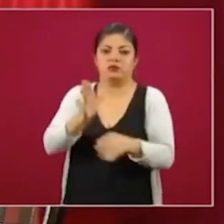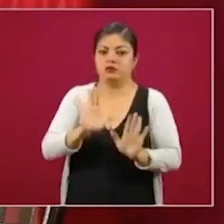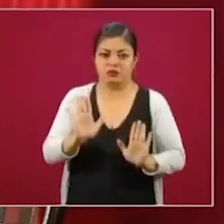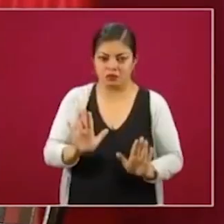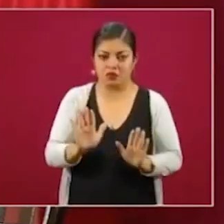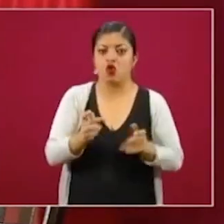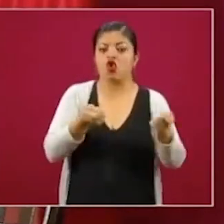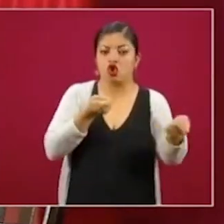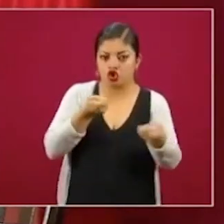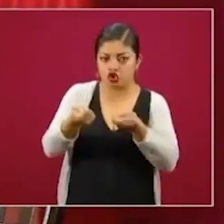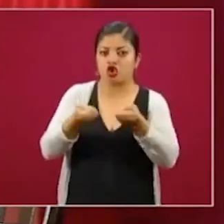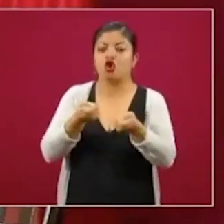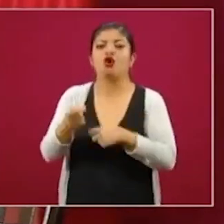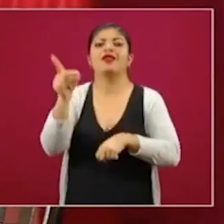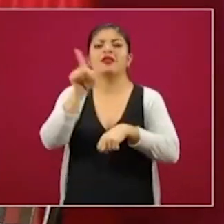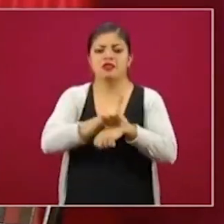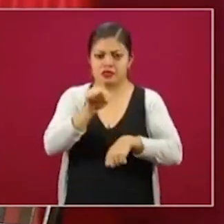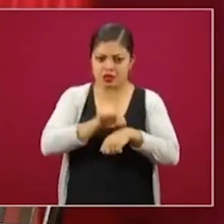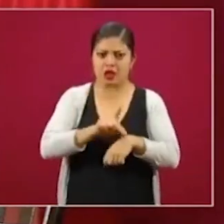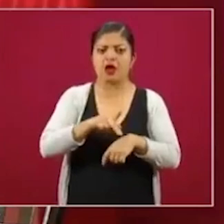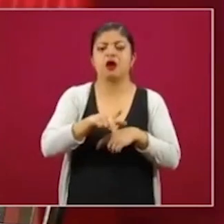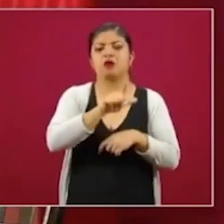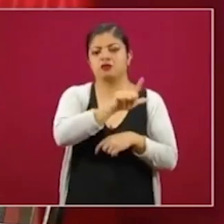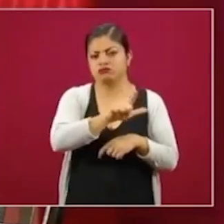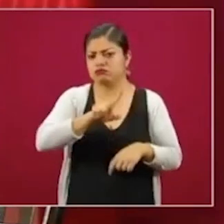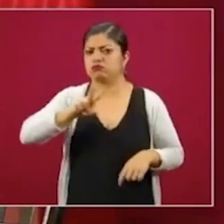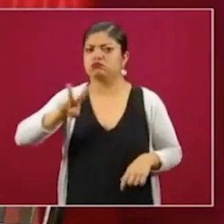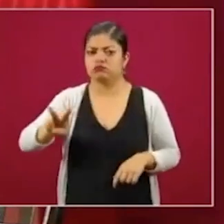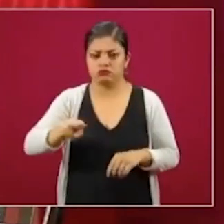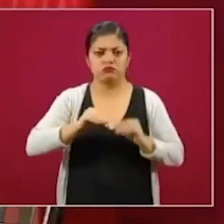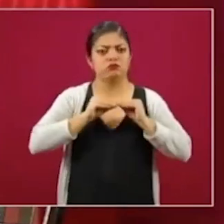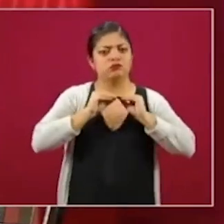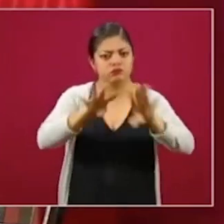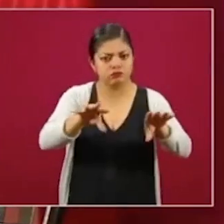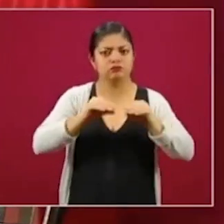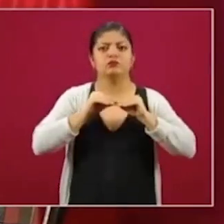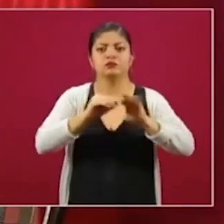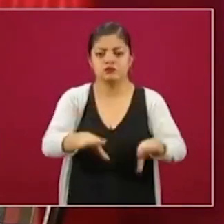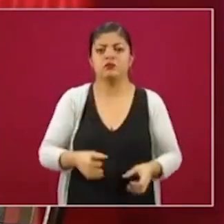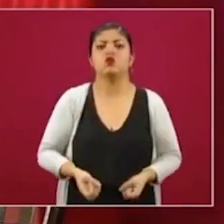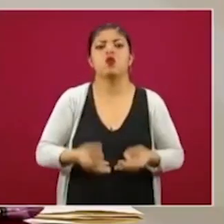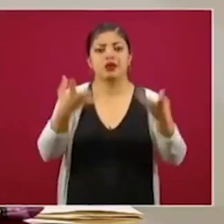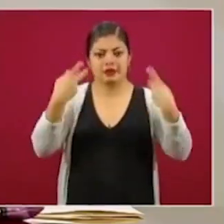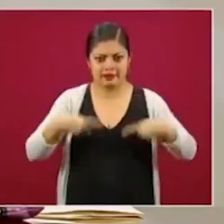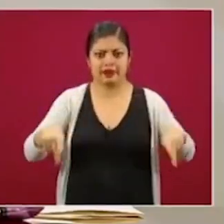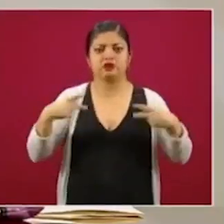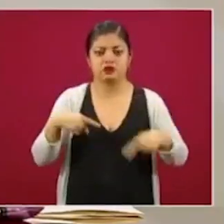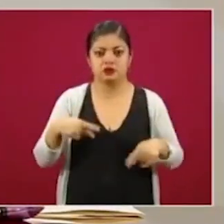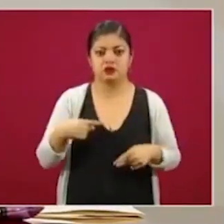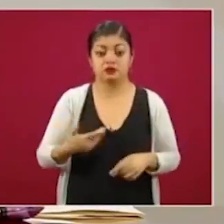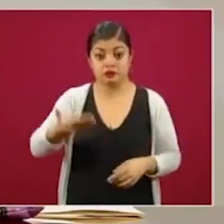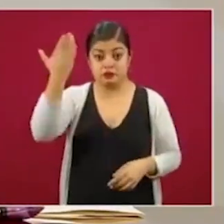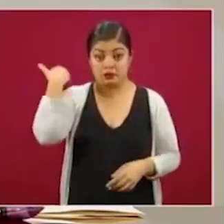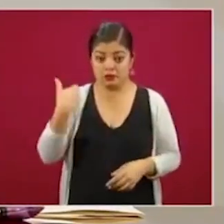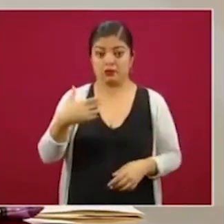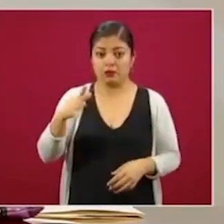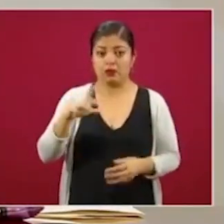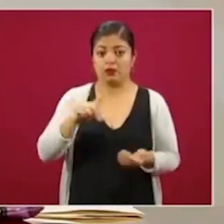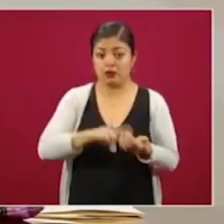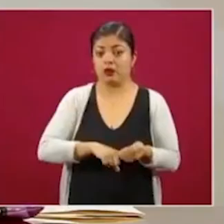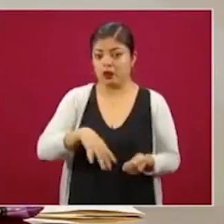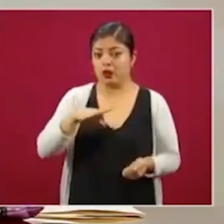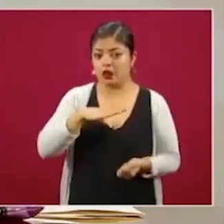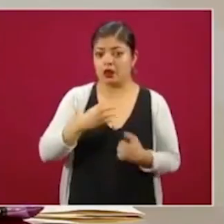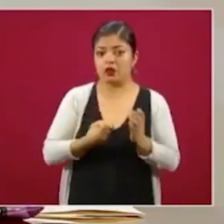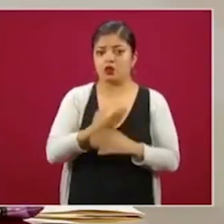Vamos a reportar cada día, de lunes a viernes vamos a estar haciendo este reporte, acabamos de recibir una nueva